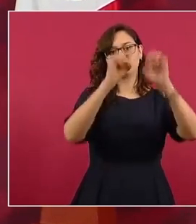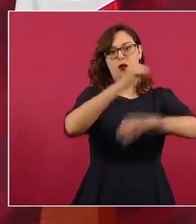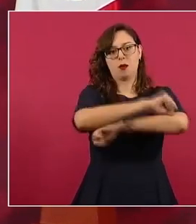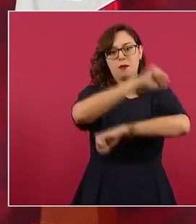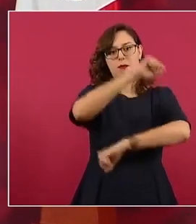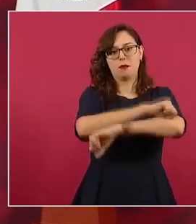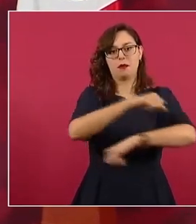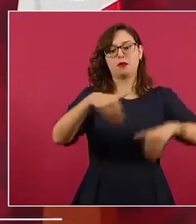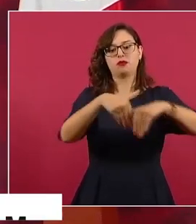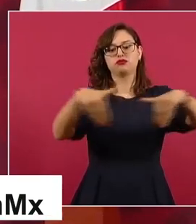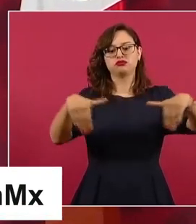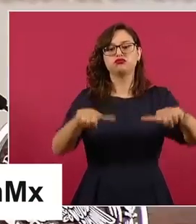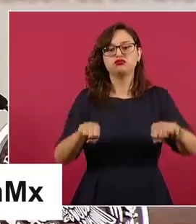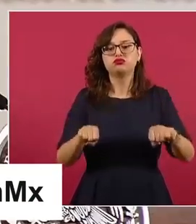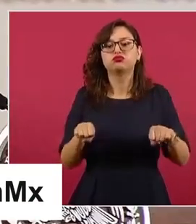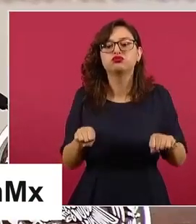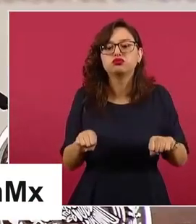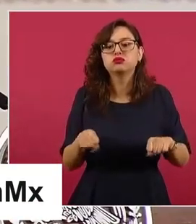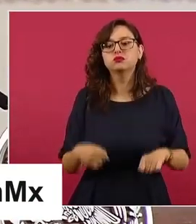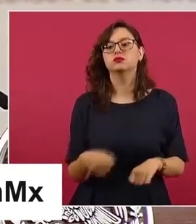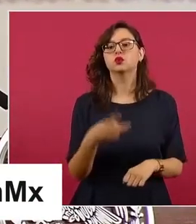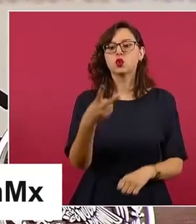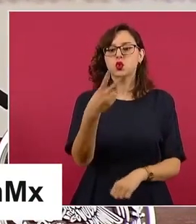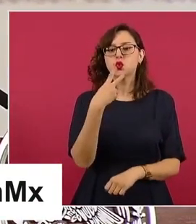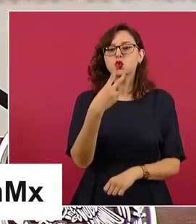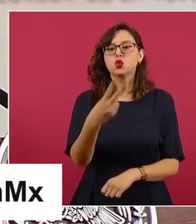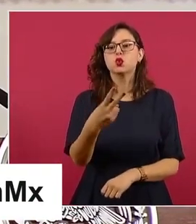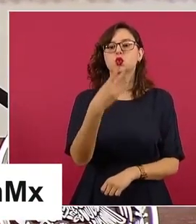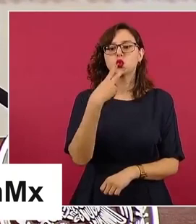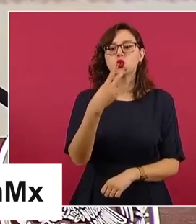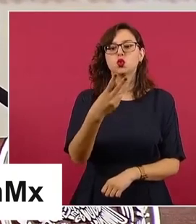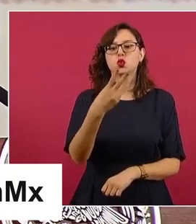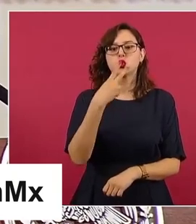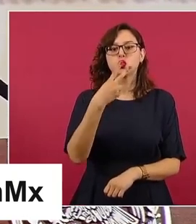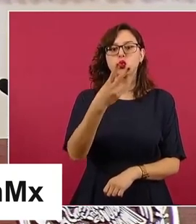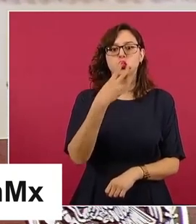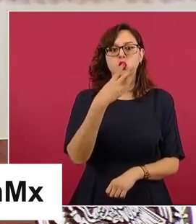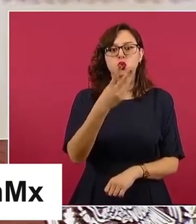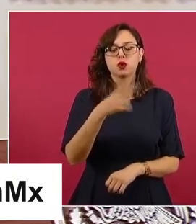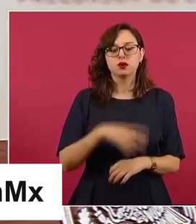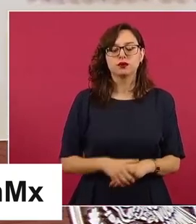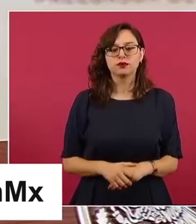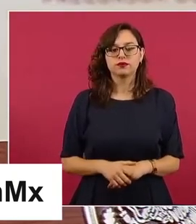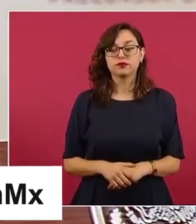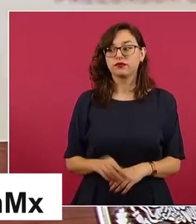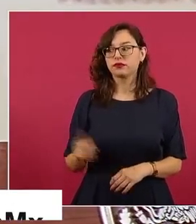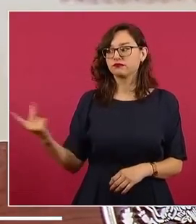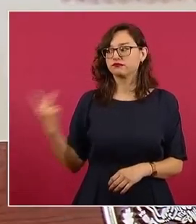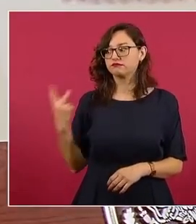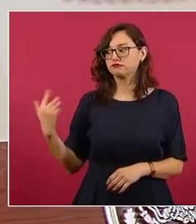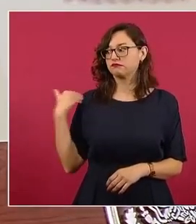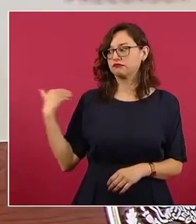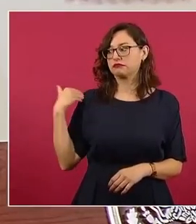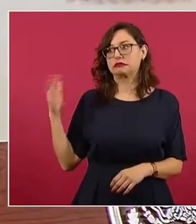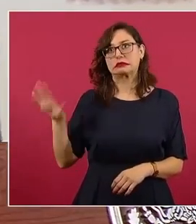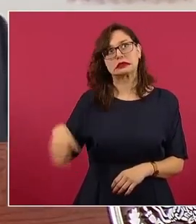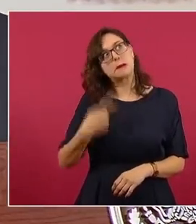fumándose un cigarro y no sé si Totosado o yo le digo mire a quién está aquí,